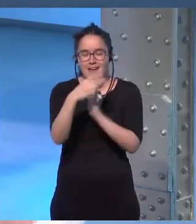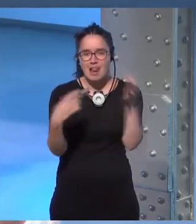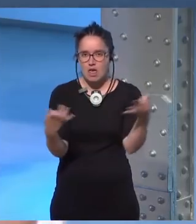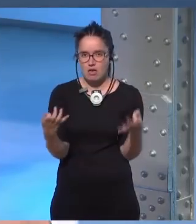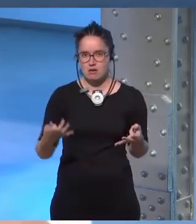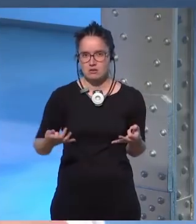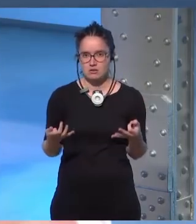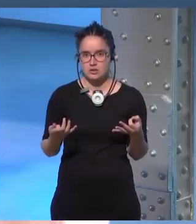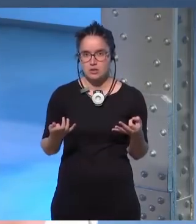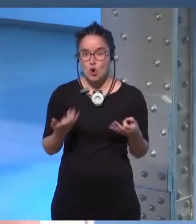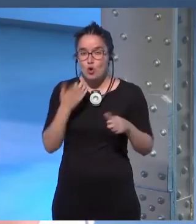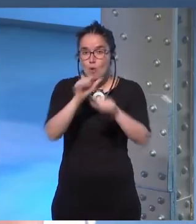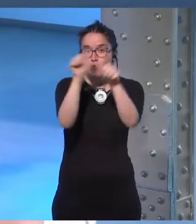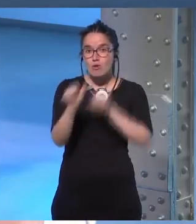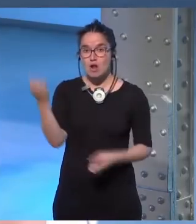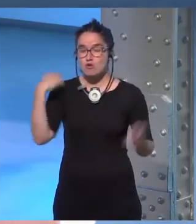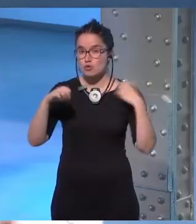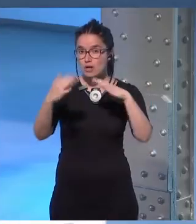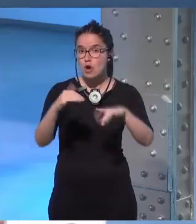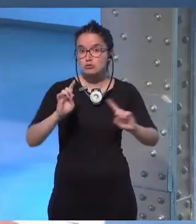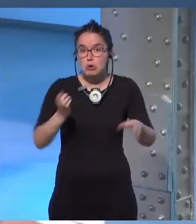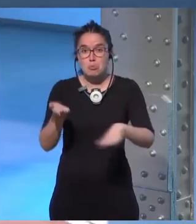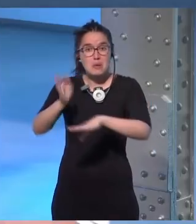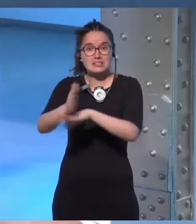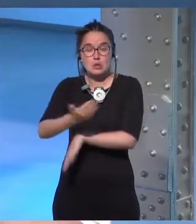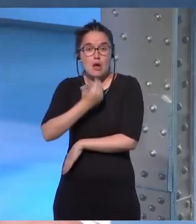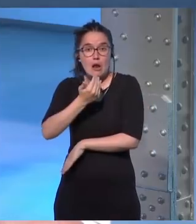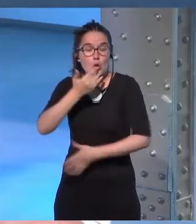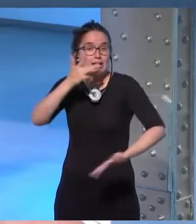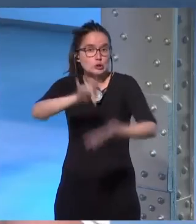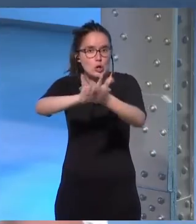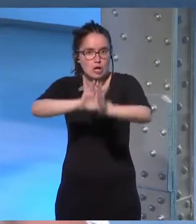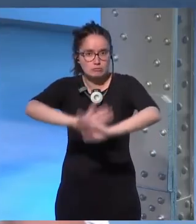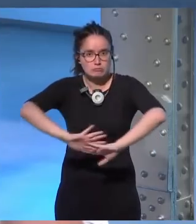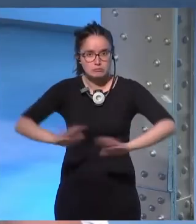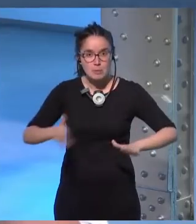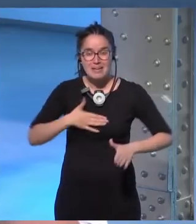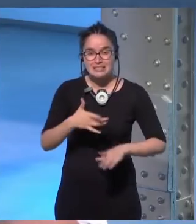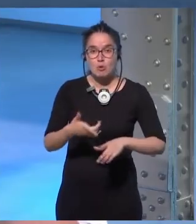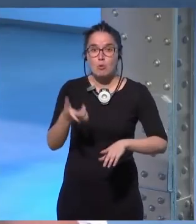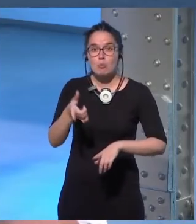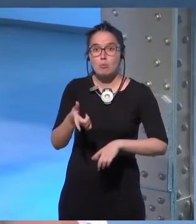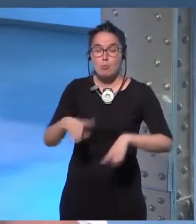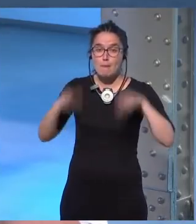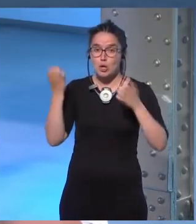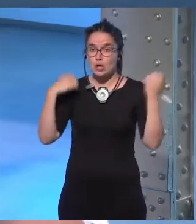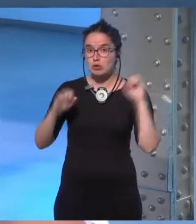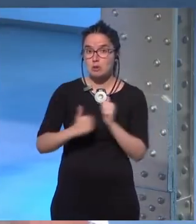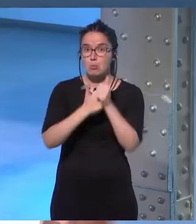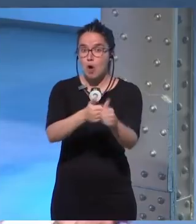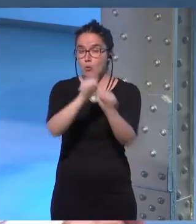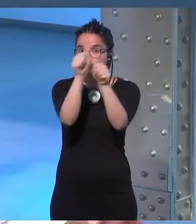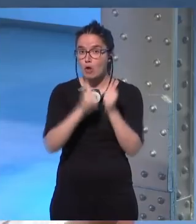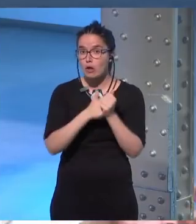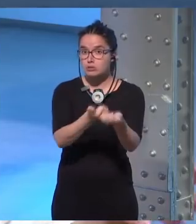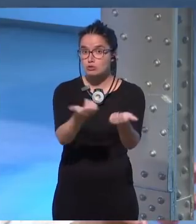que no presento un modelo de conducta sino simplemente presento algo que ocurre que mis protagonistas no son el camino a seguir no son el modelo